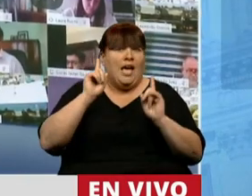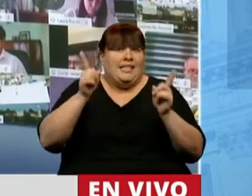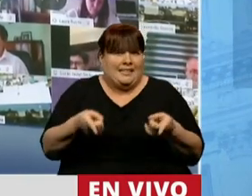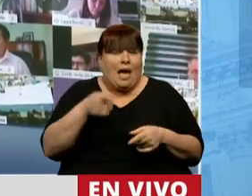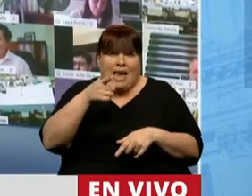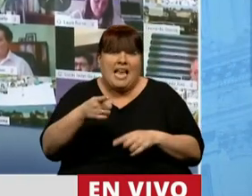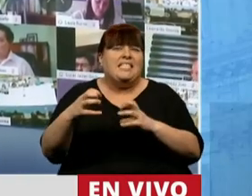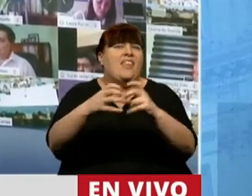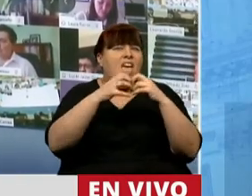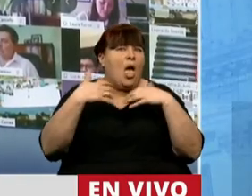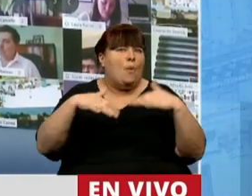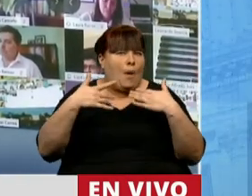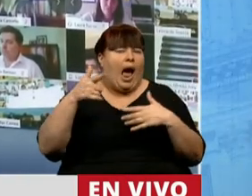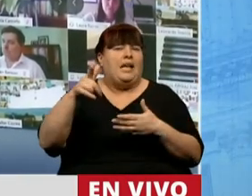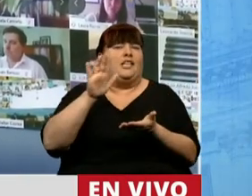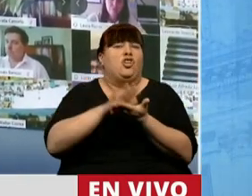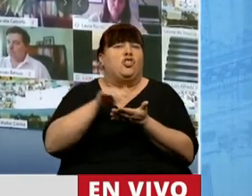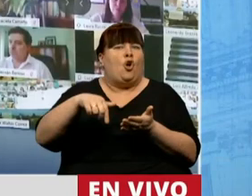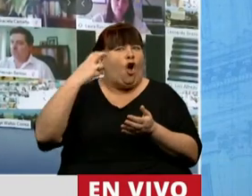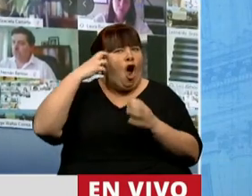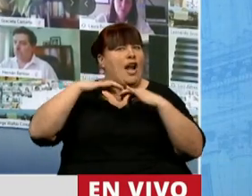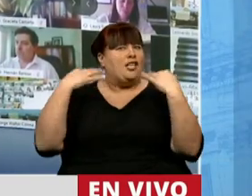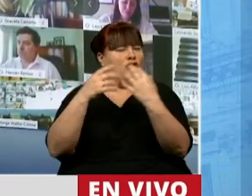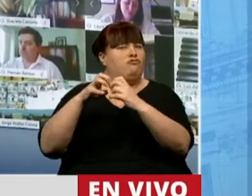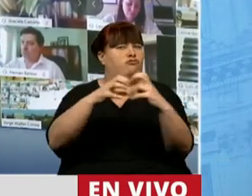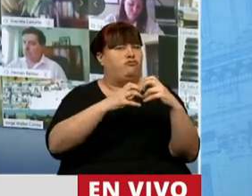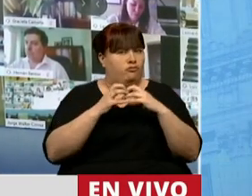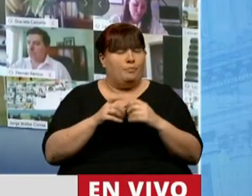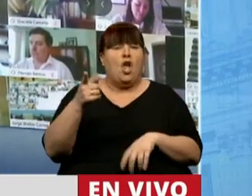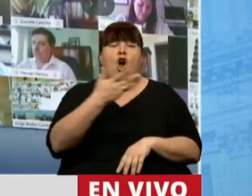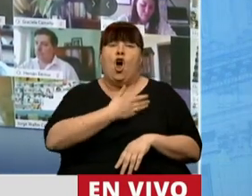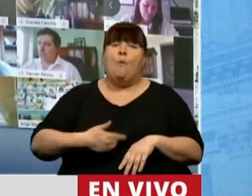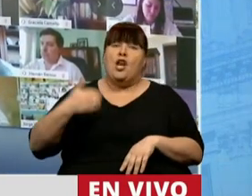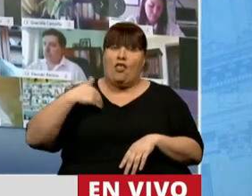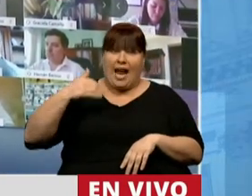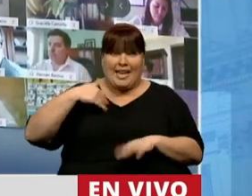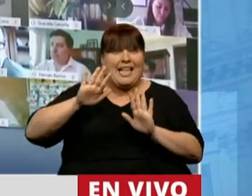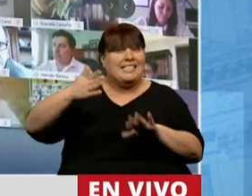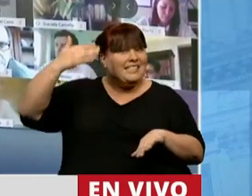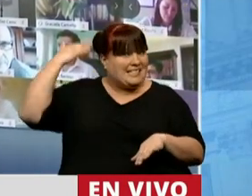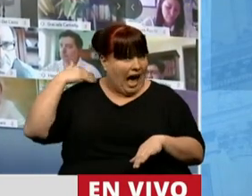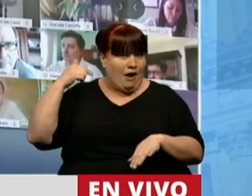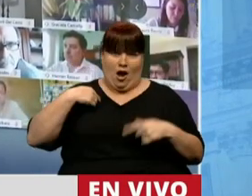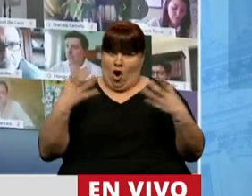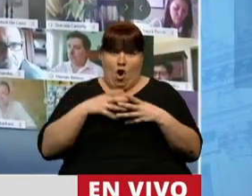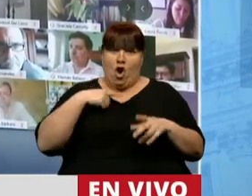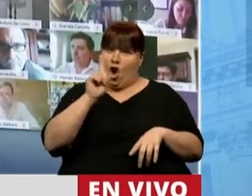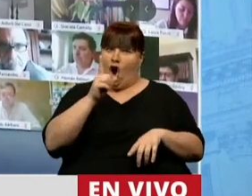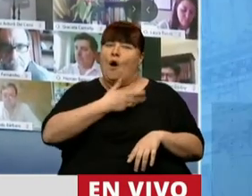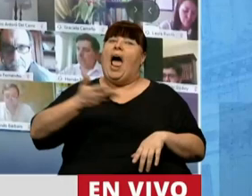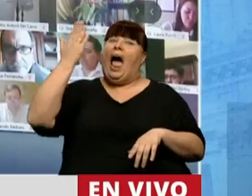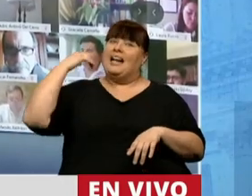fue motivo de debate en el seno de este Congreso. El gobierno argentino de aquel momento, que no era el nuestro,